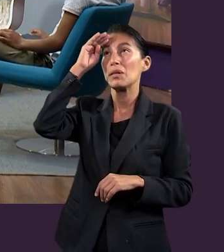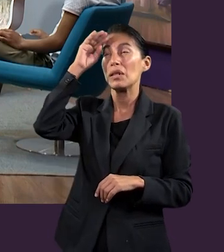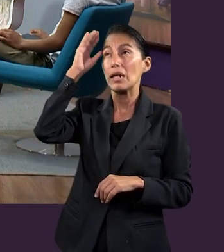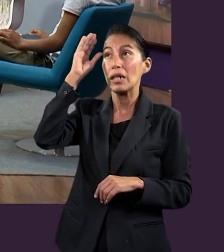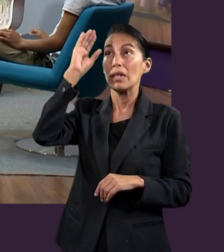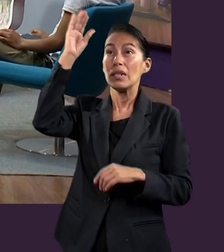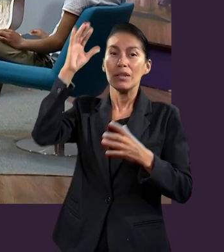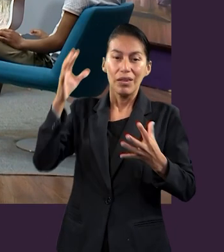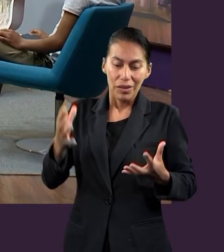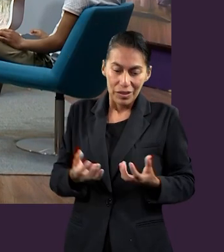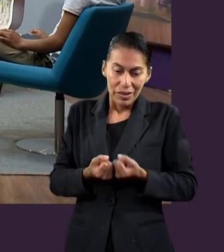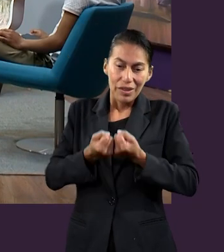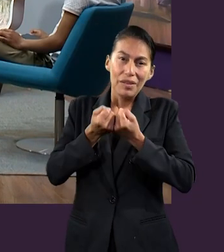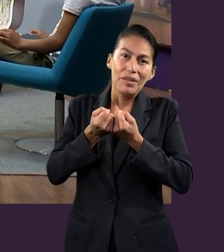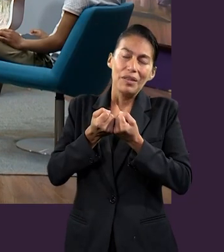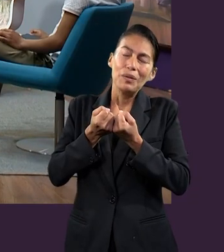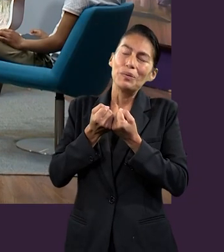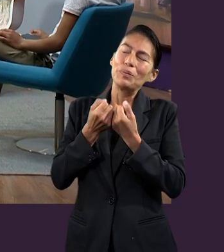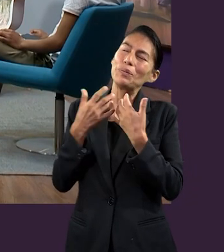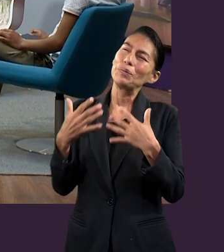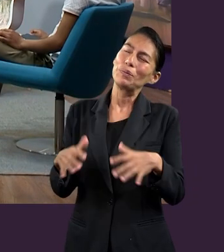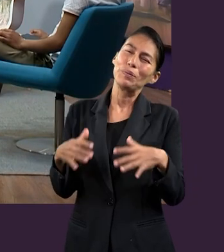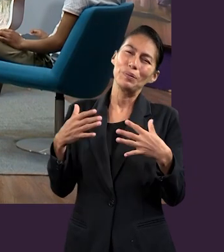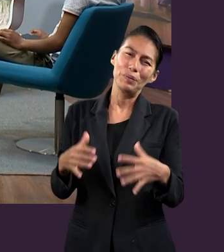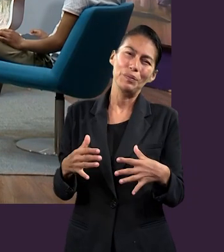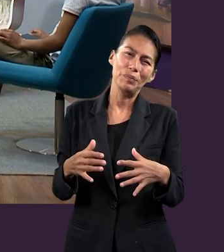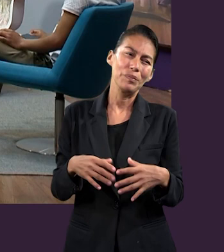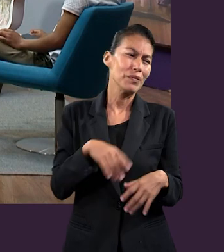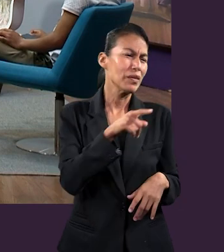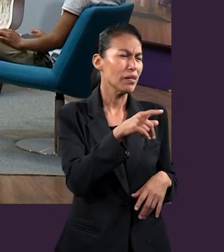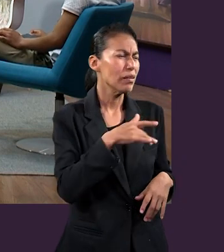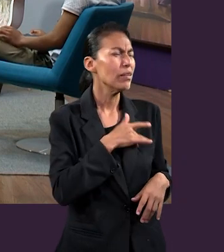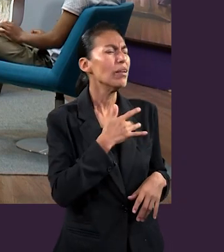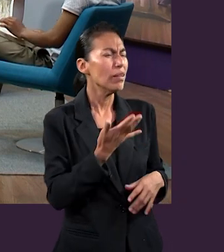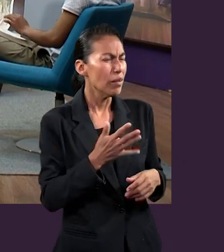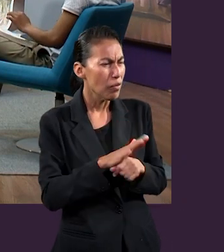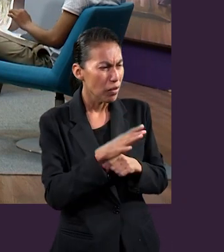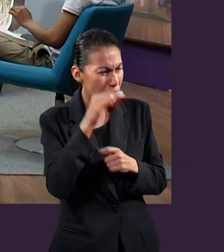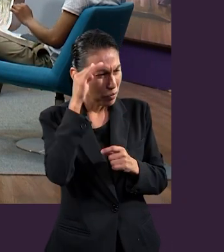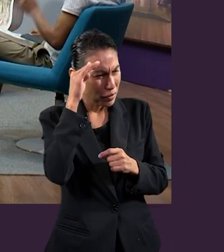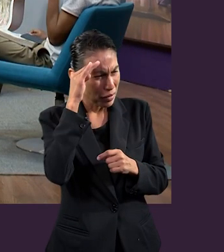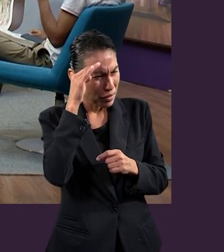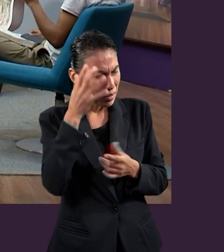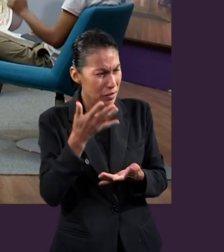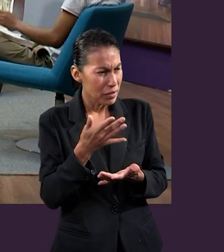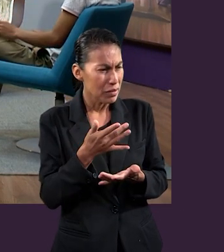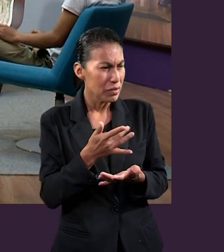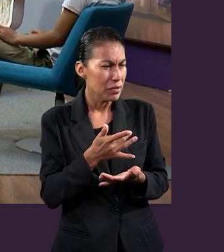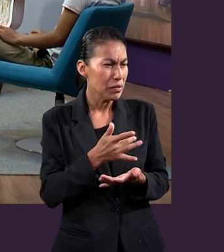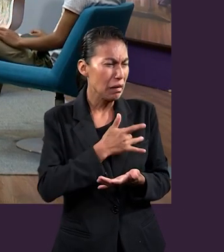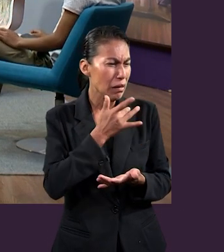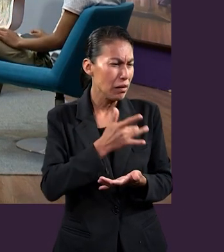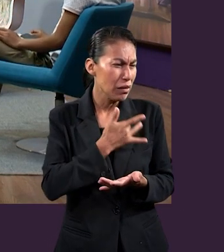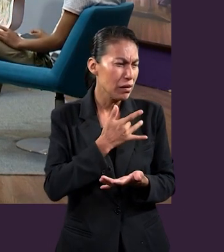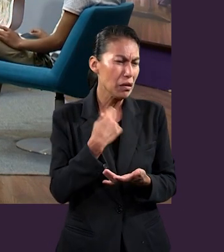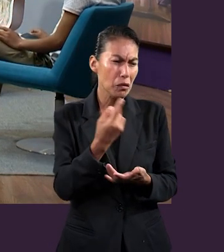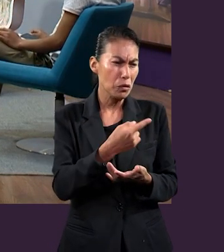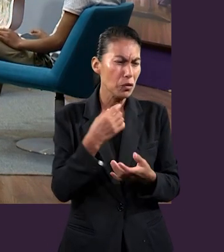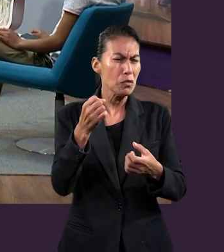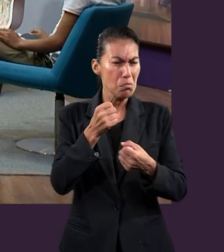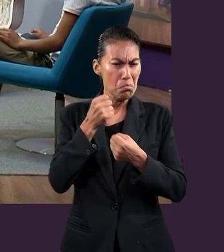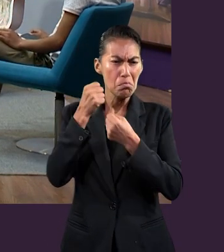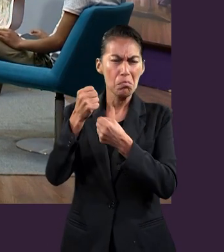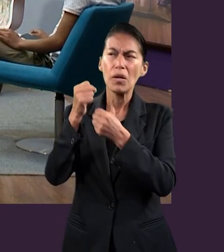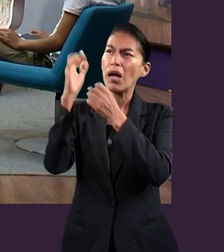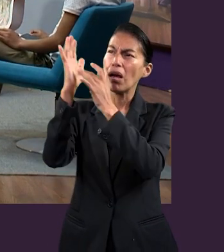cristocéntrica, Carla, ¿qué genera en tu corazón, en tu mente, el saber que tenemos la garantía